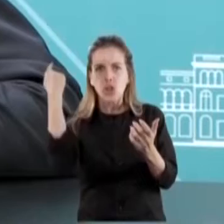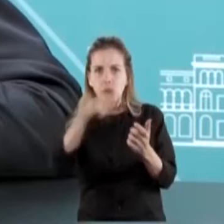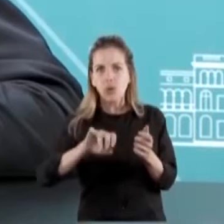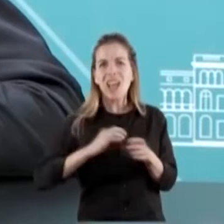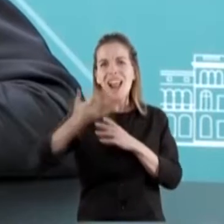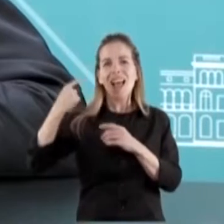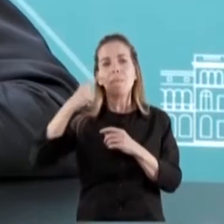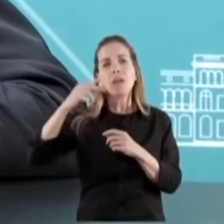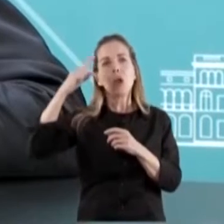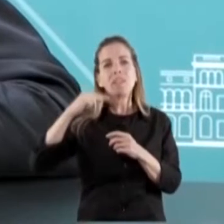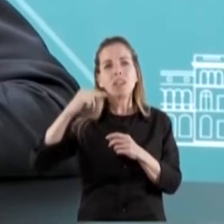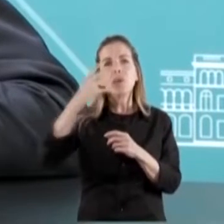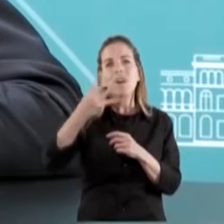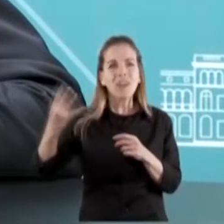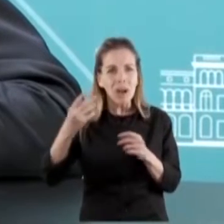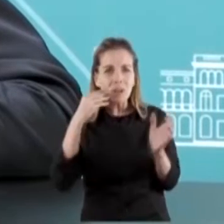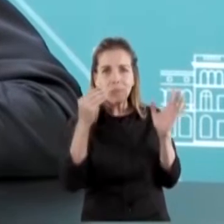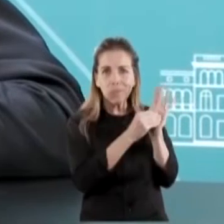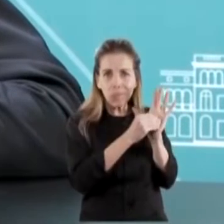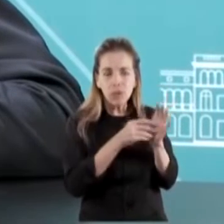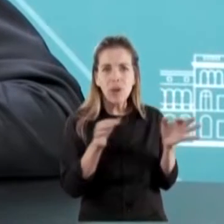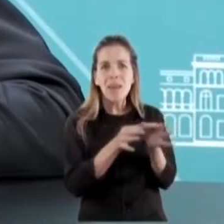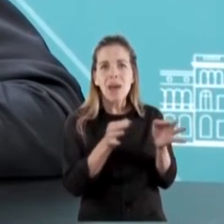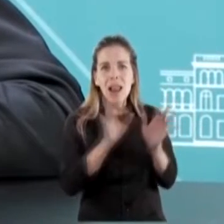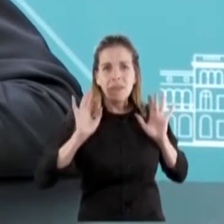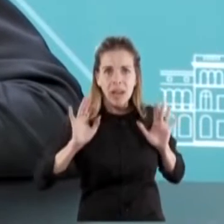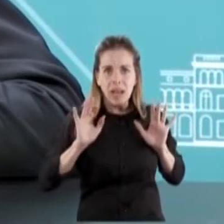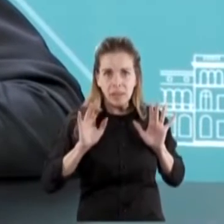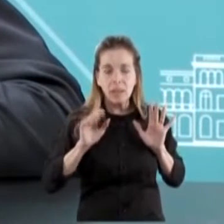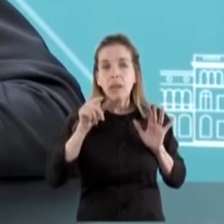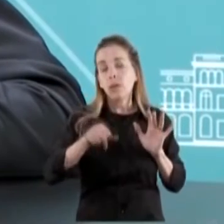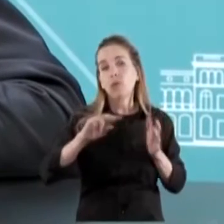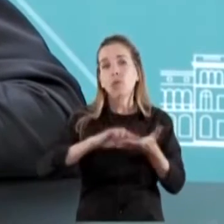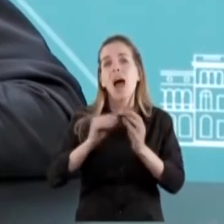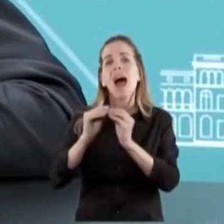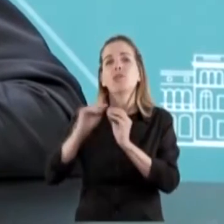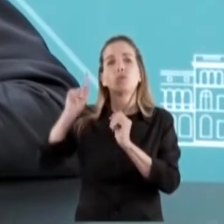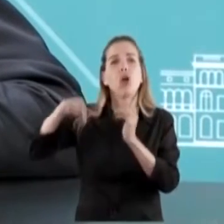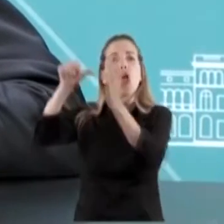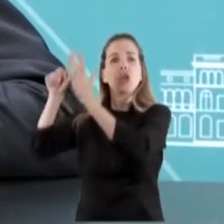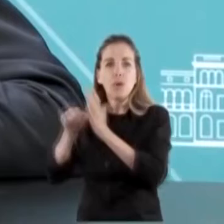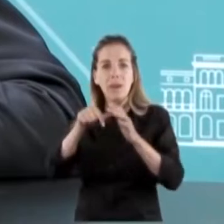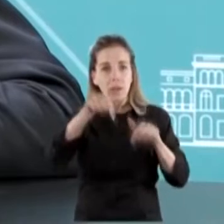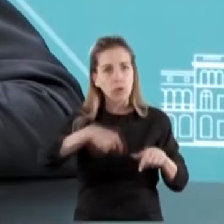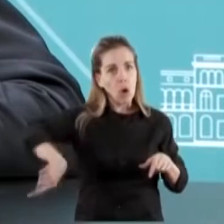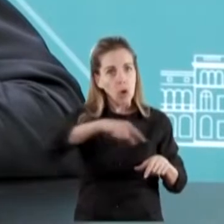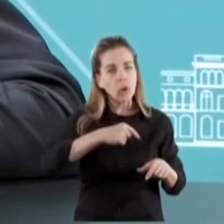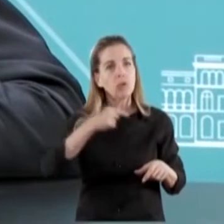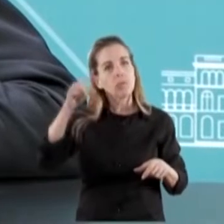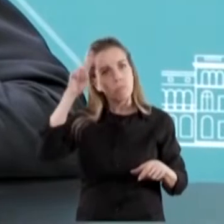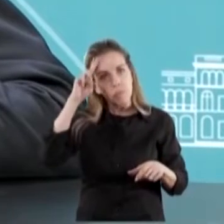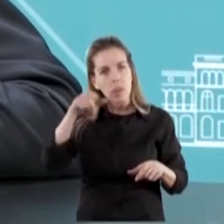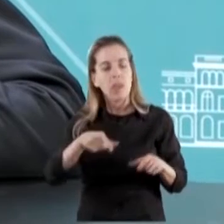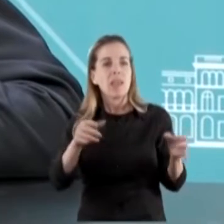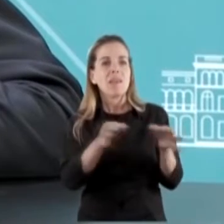Que haya habido espacios políticos que banalicen la causa de Malvinas, es un problema de ellos. Este espacio político reivindica la causa de Malvinas